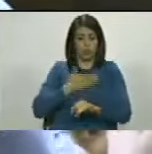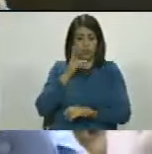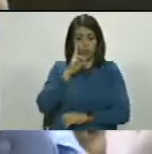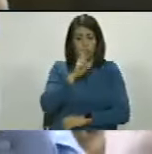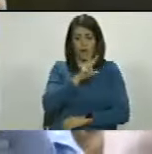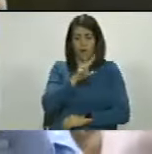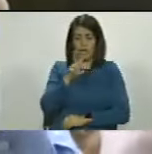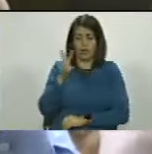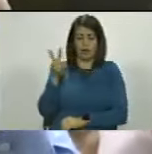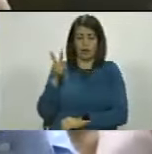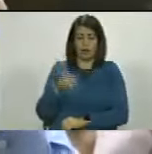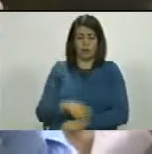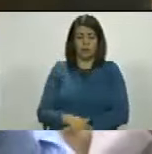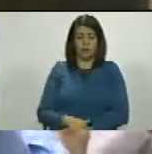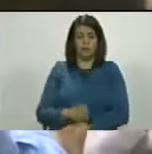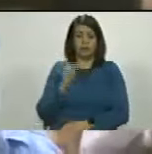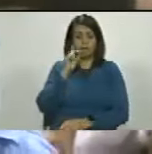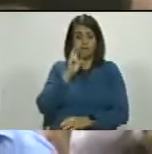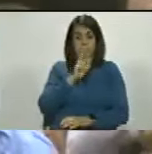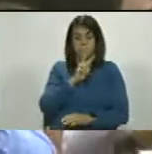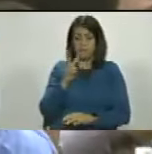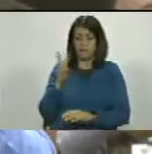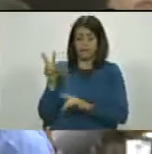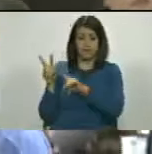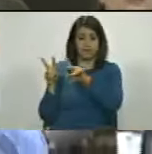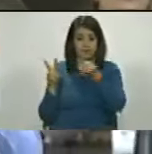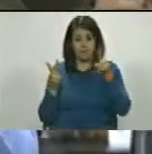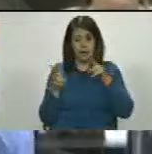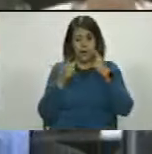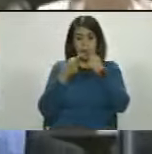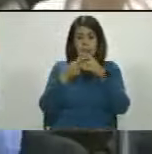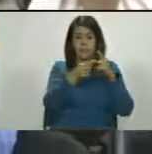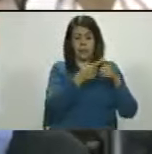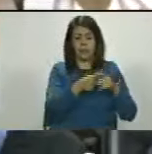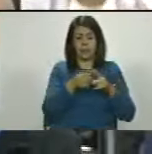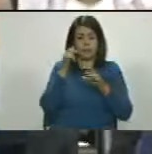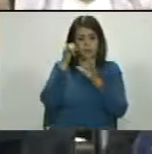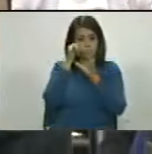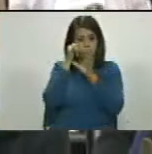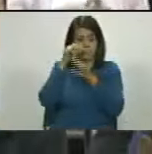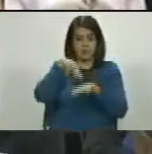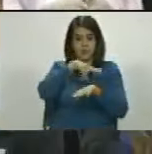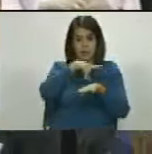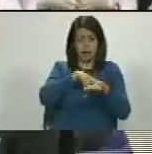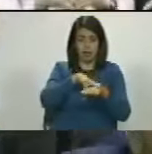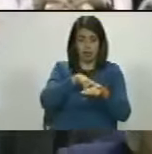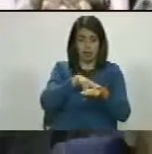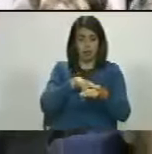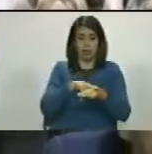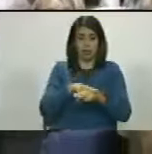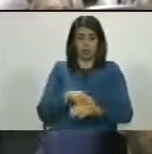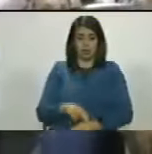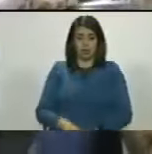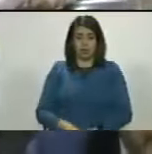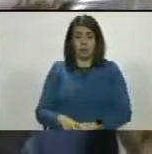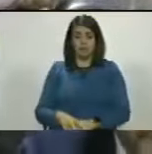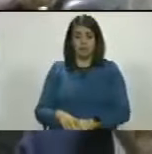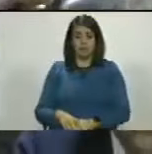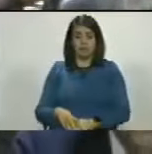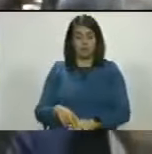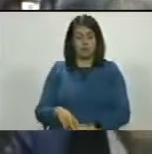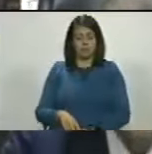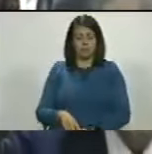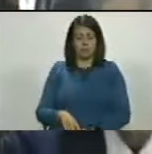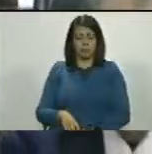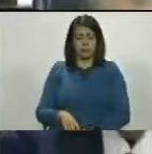observar, pudimos presenciar en los distintos medios de comunicación tanto nacionales como en aquellos